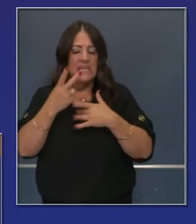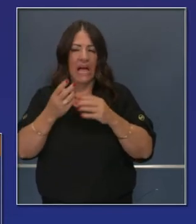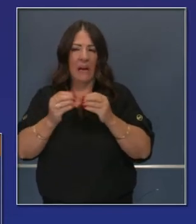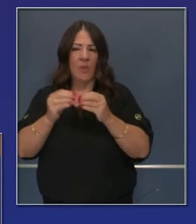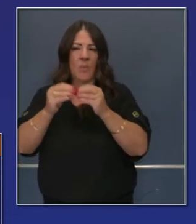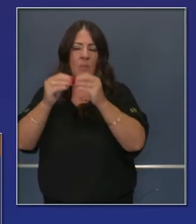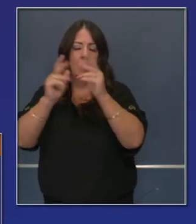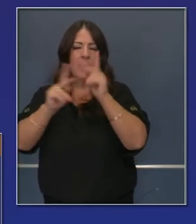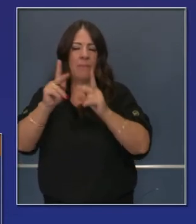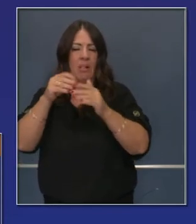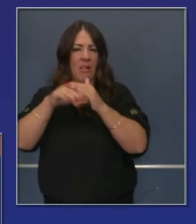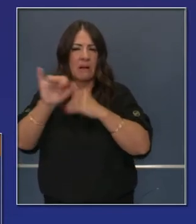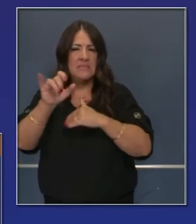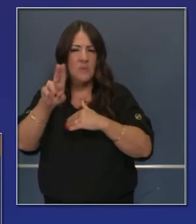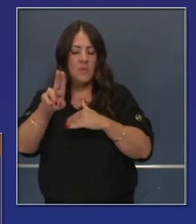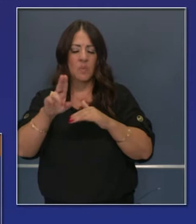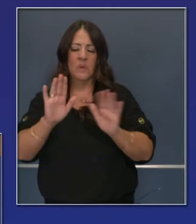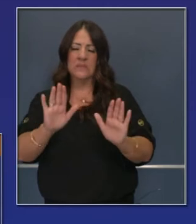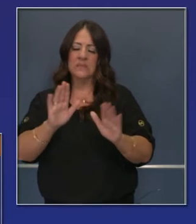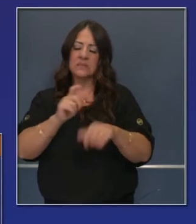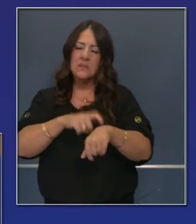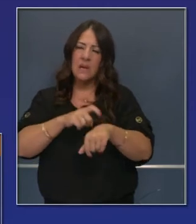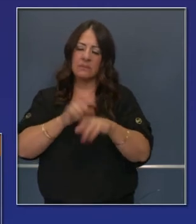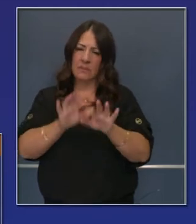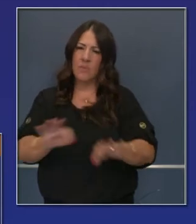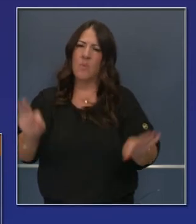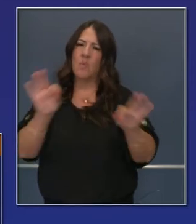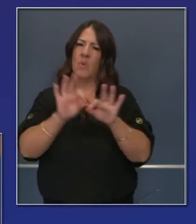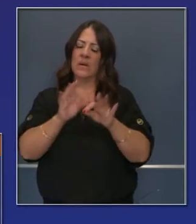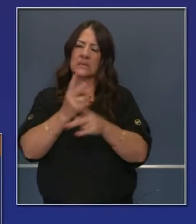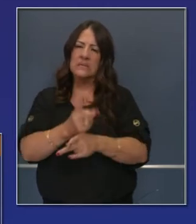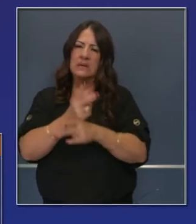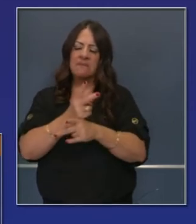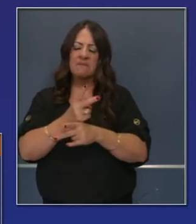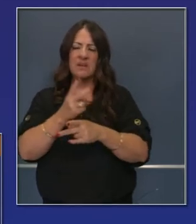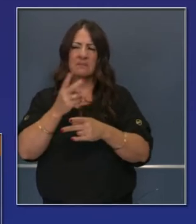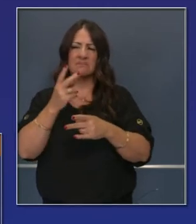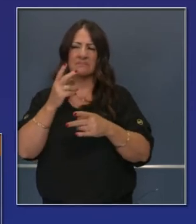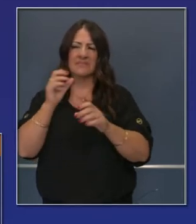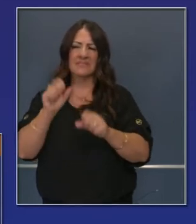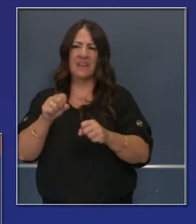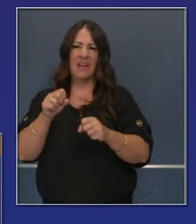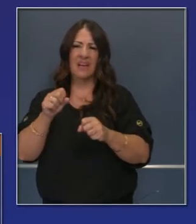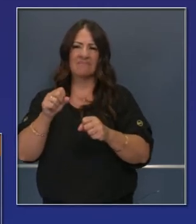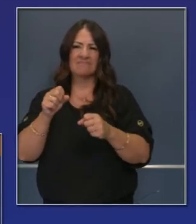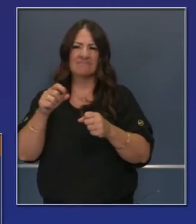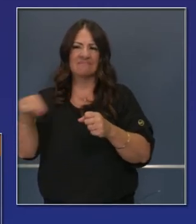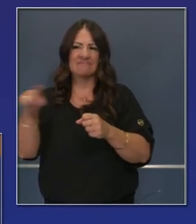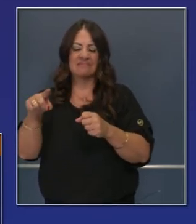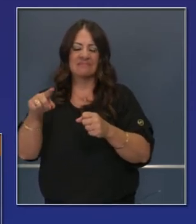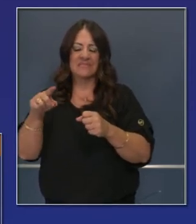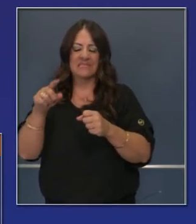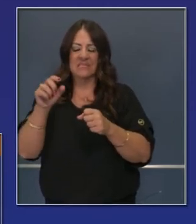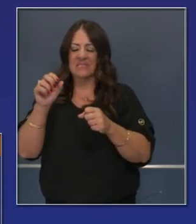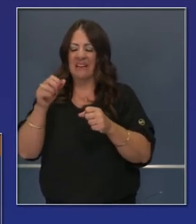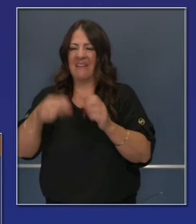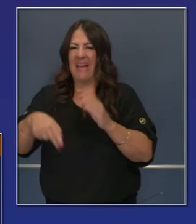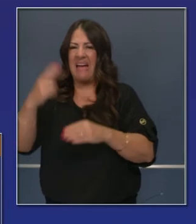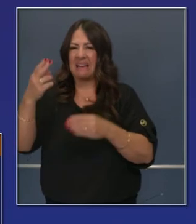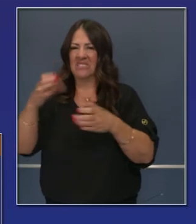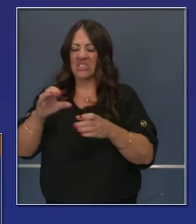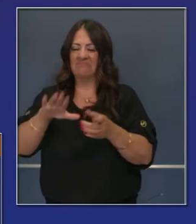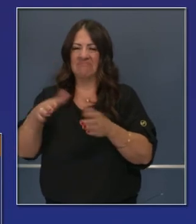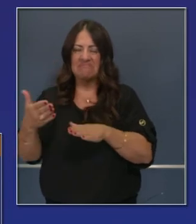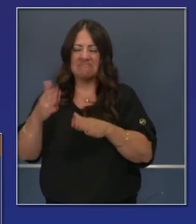preocuparnos por la calidad del cuidado de salud que le damos a nuestras personas que están bajo mayor